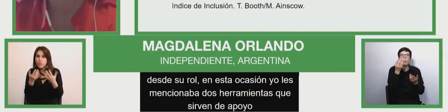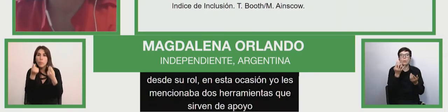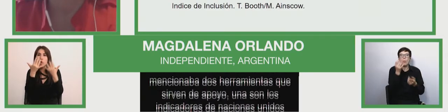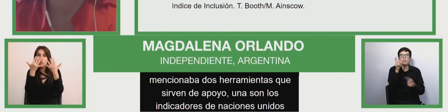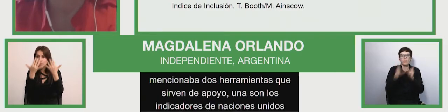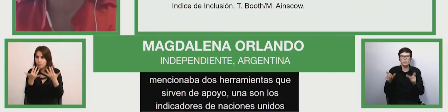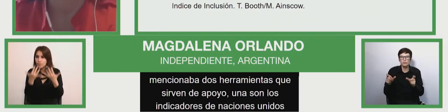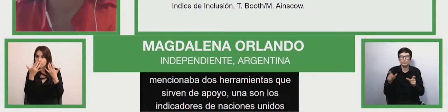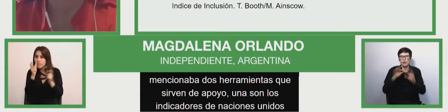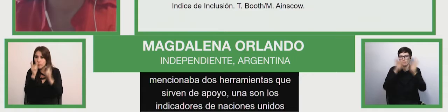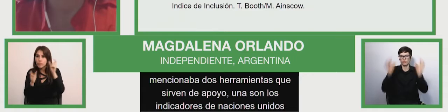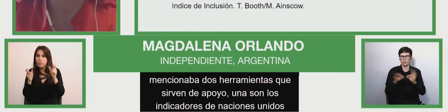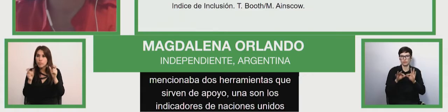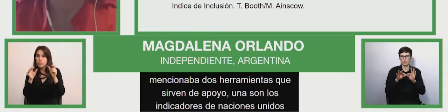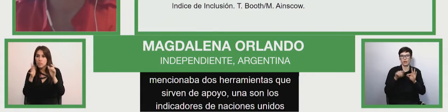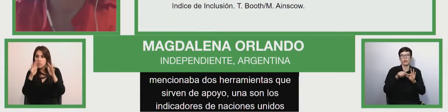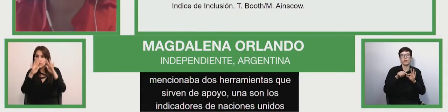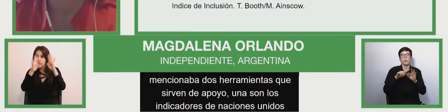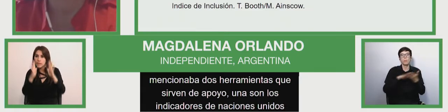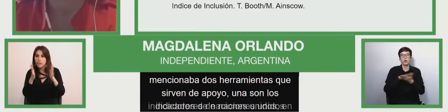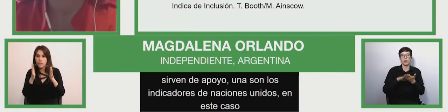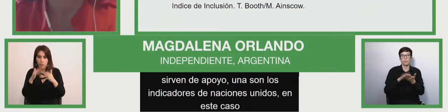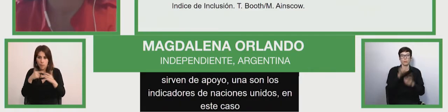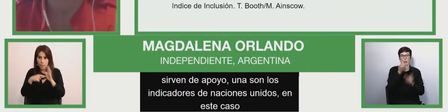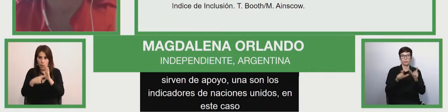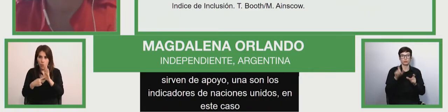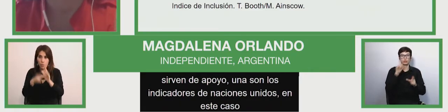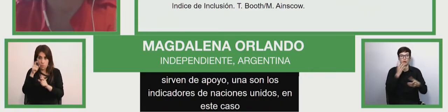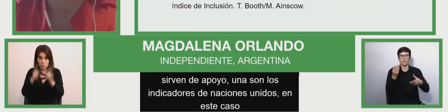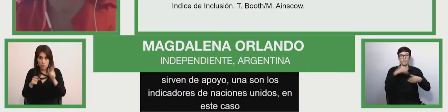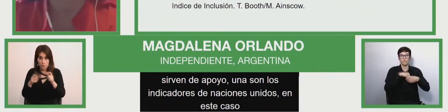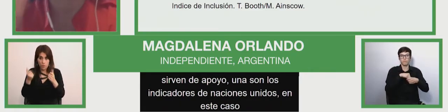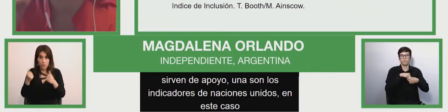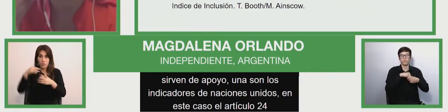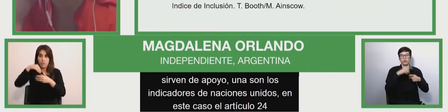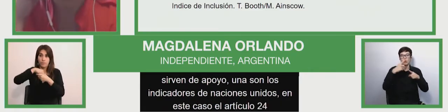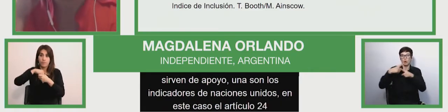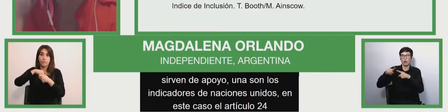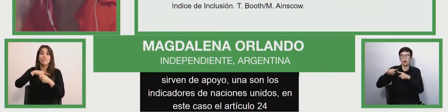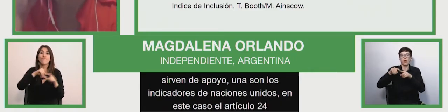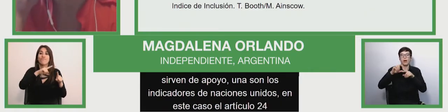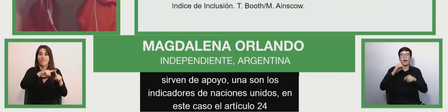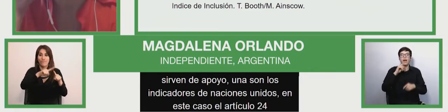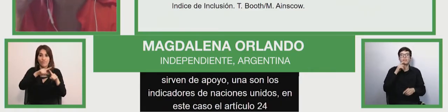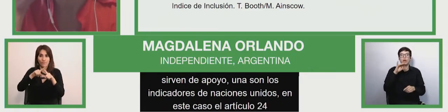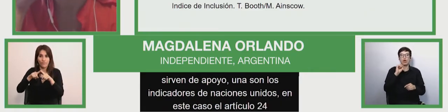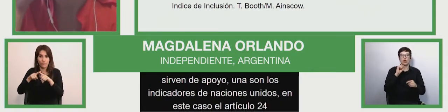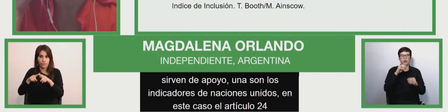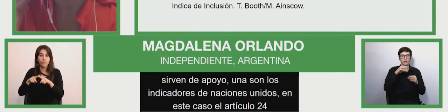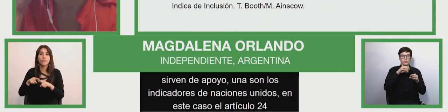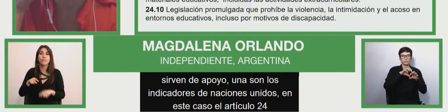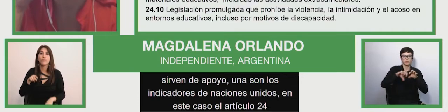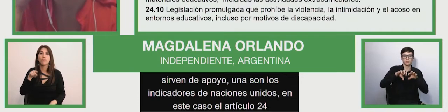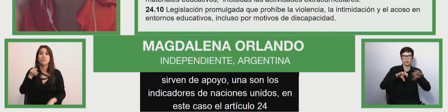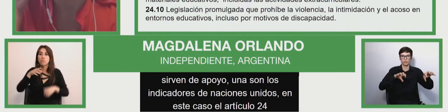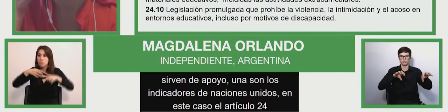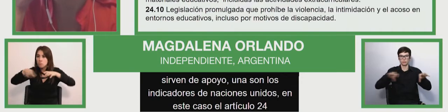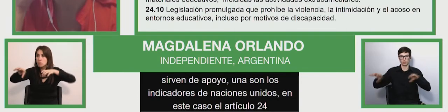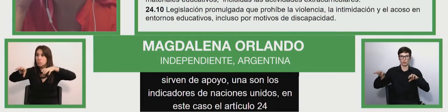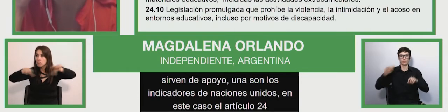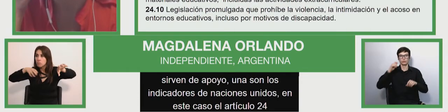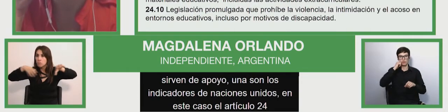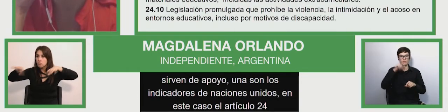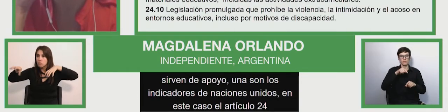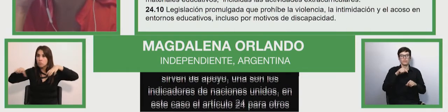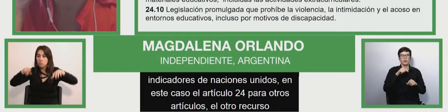en este caso los que apuntan al artículo 24, porque hay indicadores para otros artículos, y el otro recurso es el índice de inclusión,